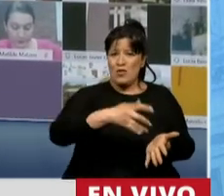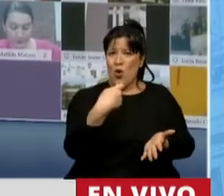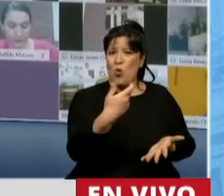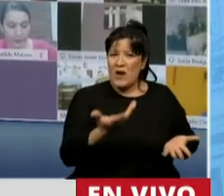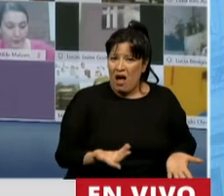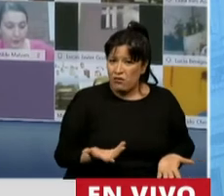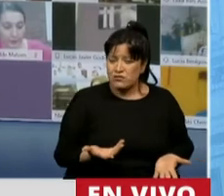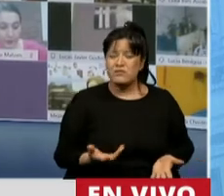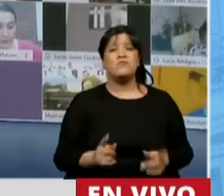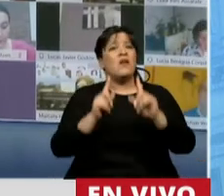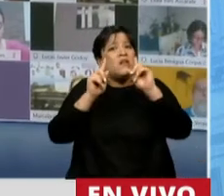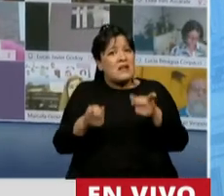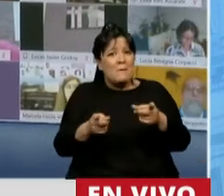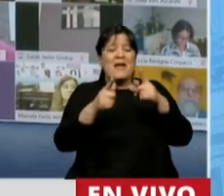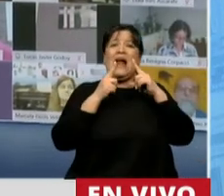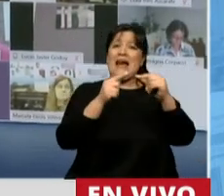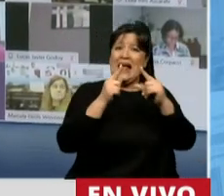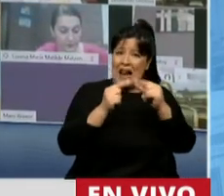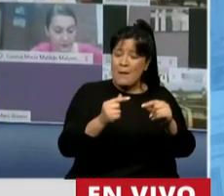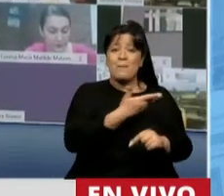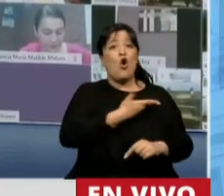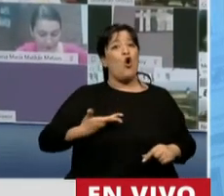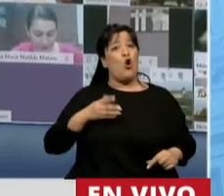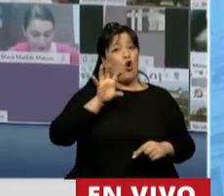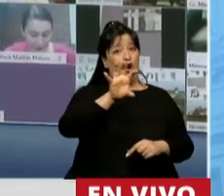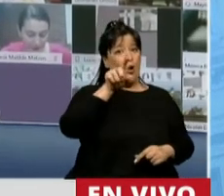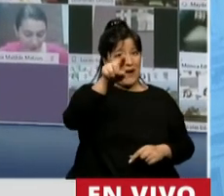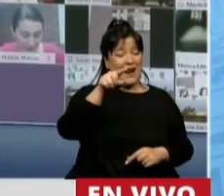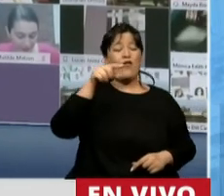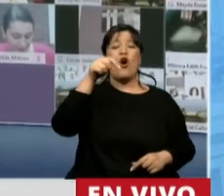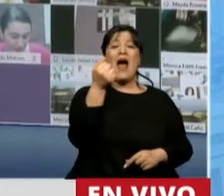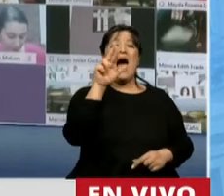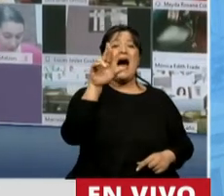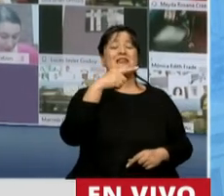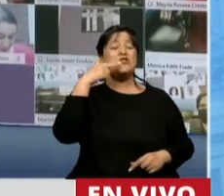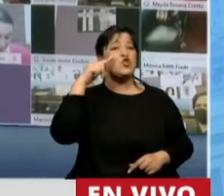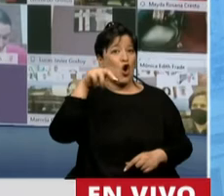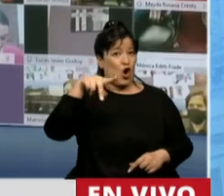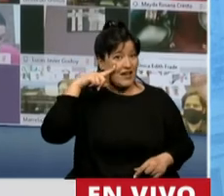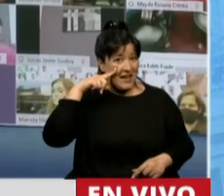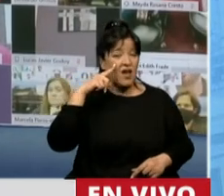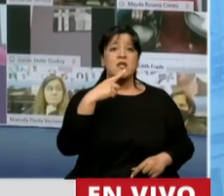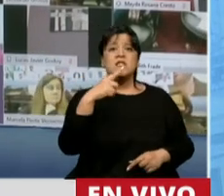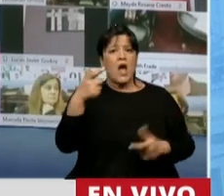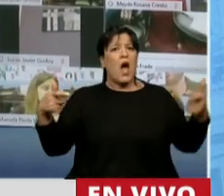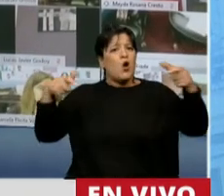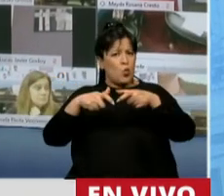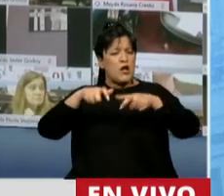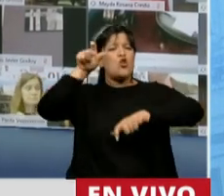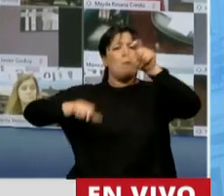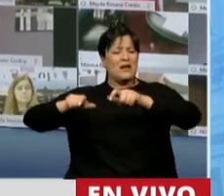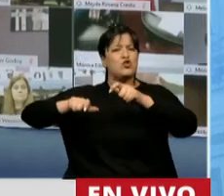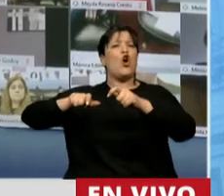Y en simultáneo a ese reclamo el gobernador de la provincia, Mariano Arcioni, estaba reunido con funcionarios